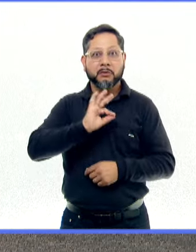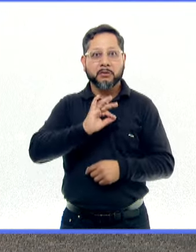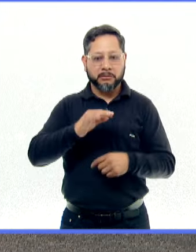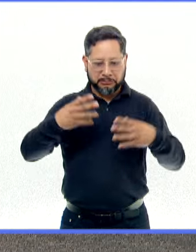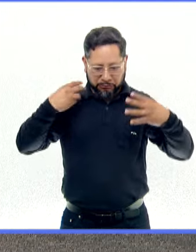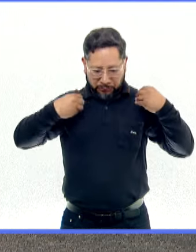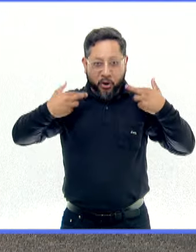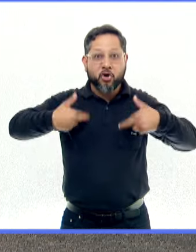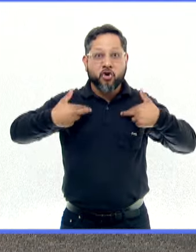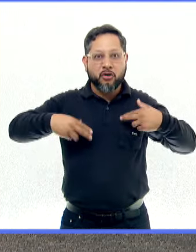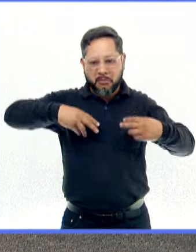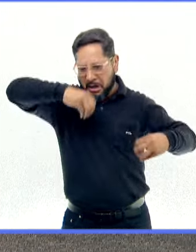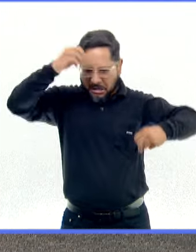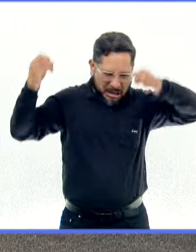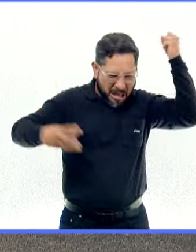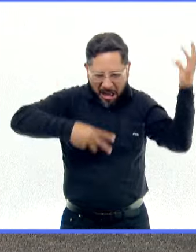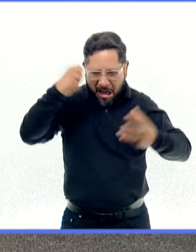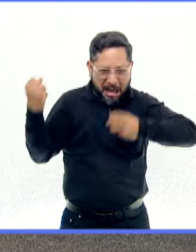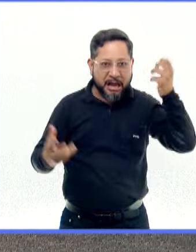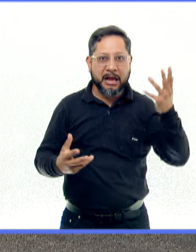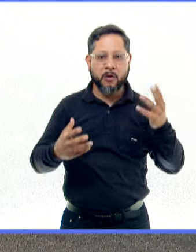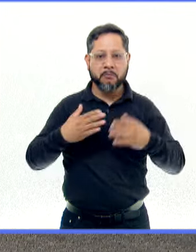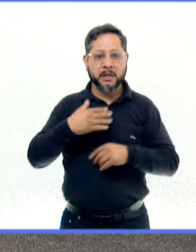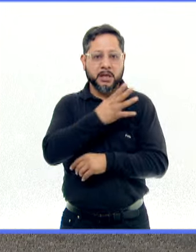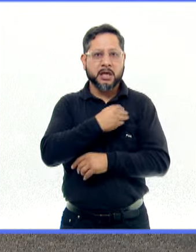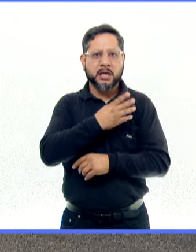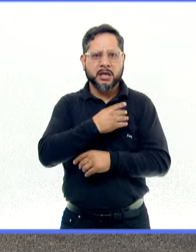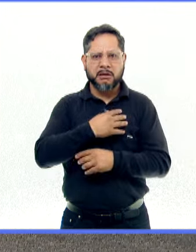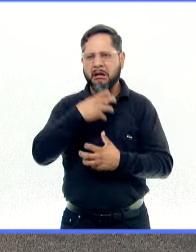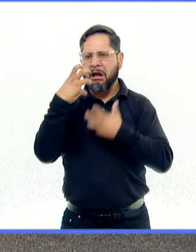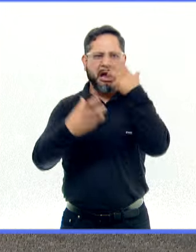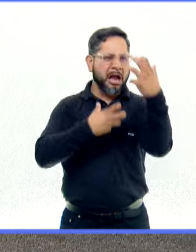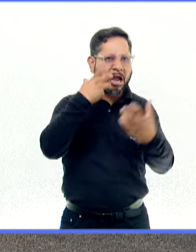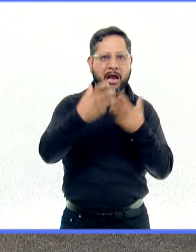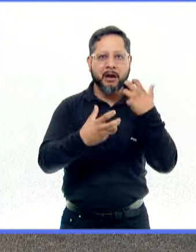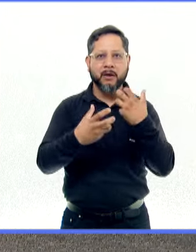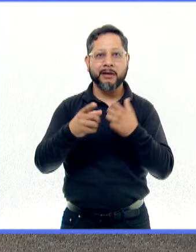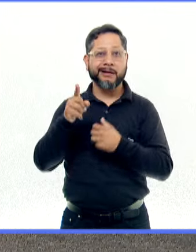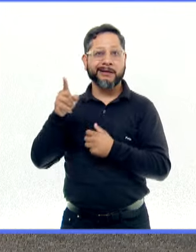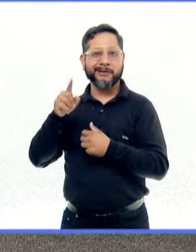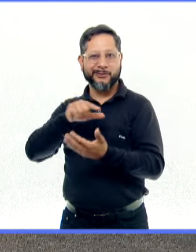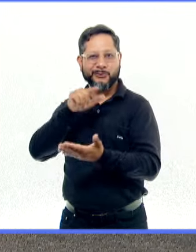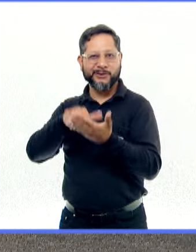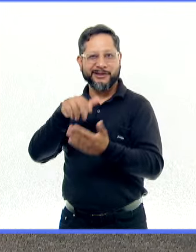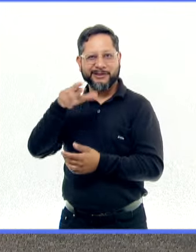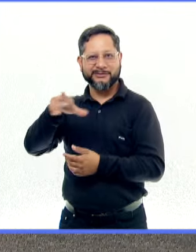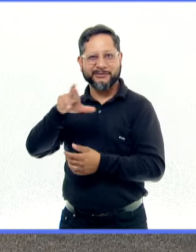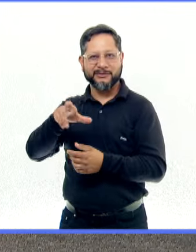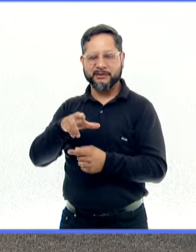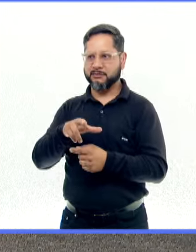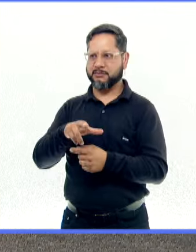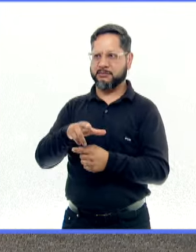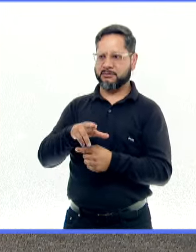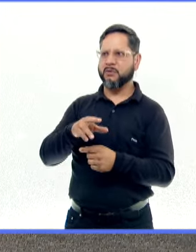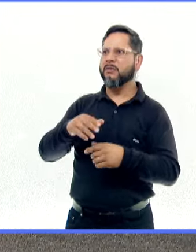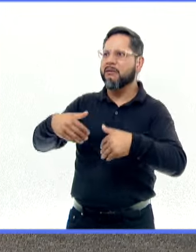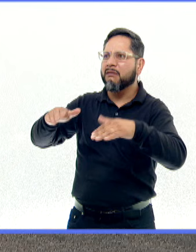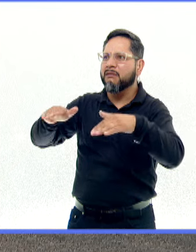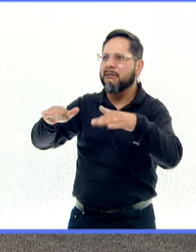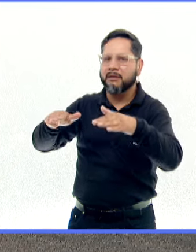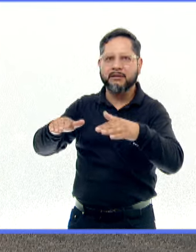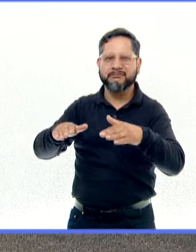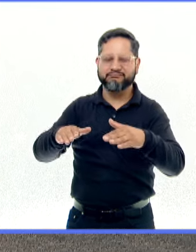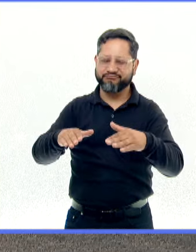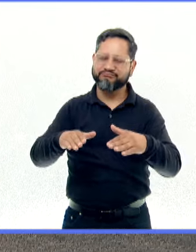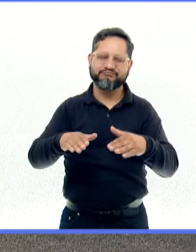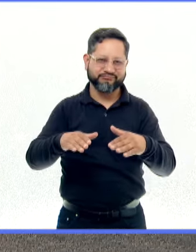porque mi hijo está gritando y obviamente en el restaurante no lo quieren tener. Entonces, es abrirnos a la diversidad. Creo que tenemos